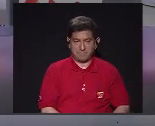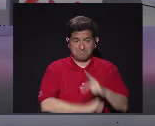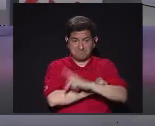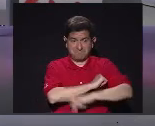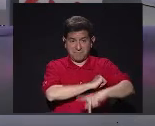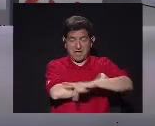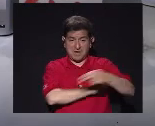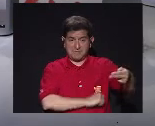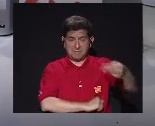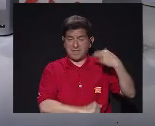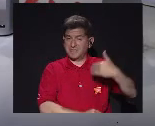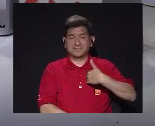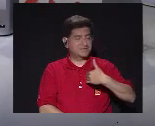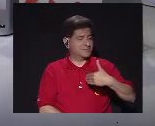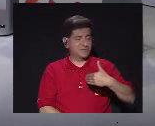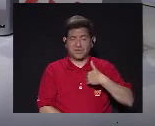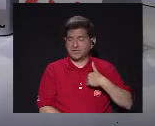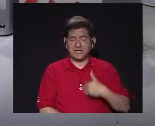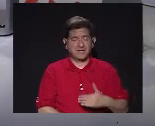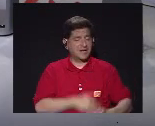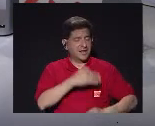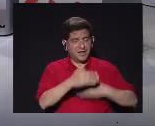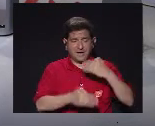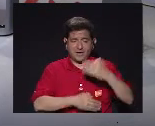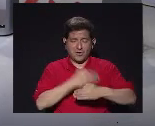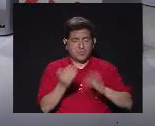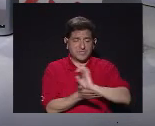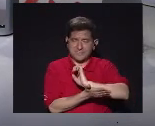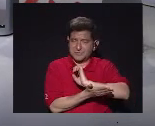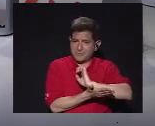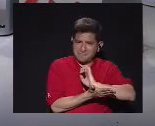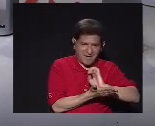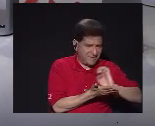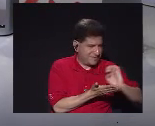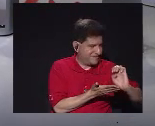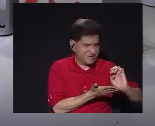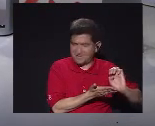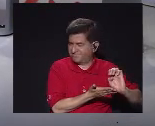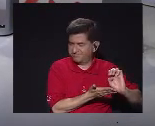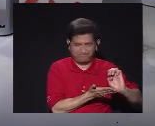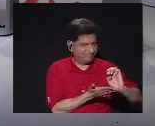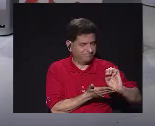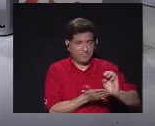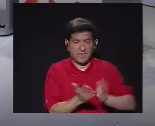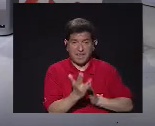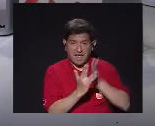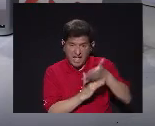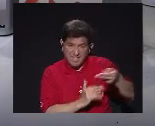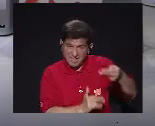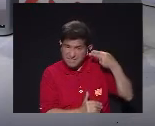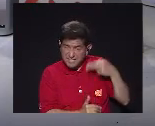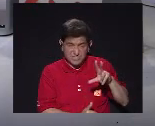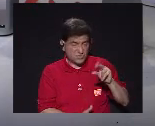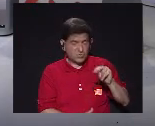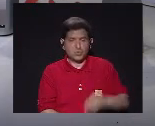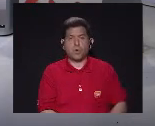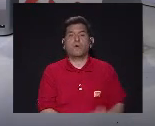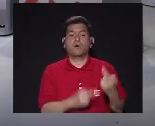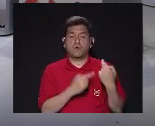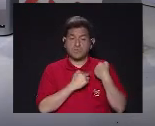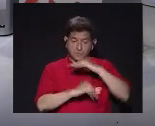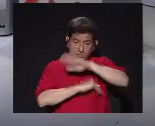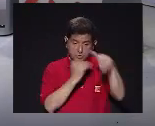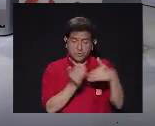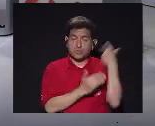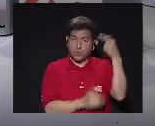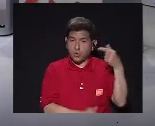el país Históricamente No ha tenido Un gran proceso Preventivo ¿Verdad? A través de la